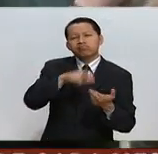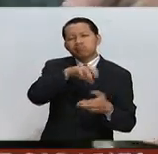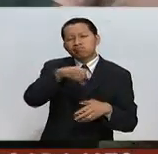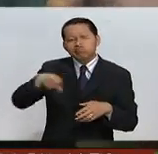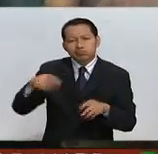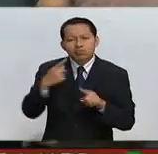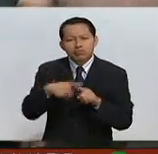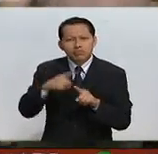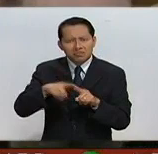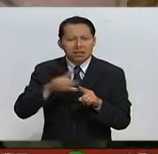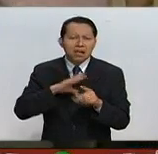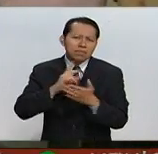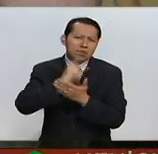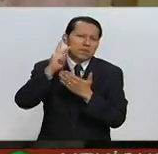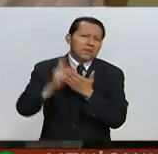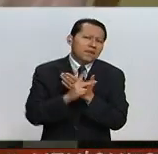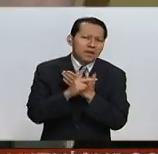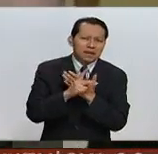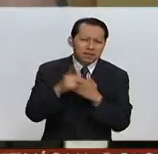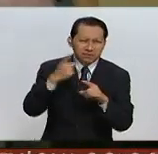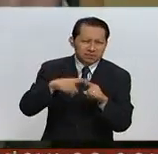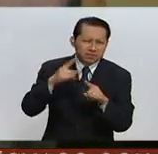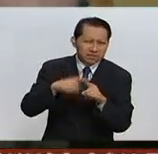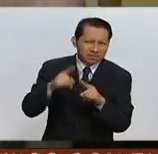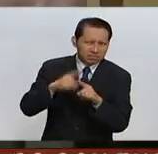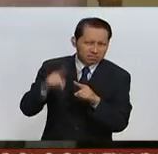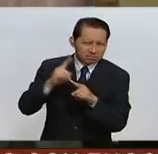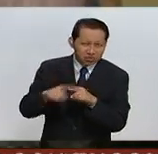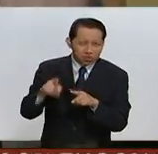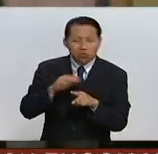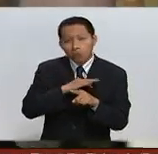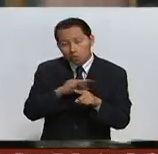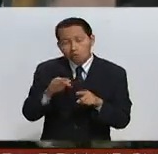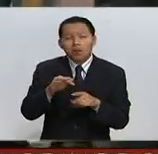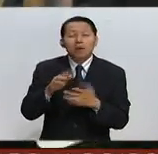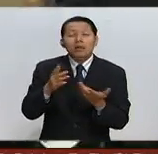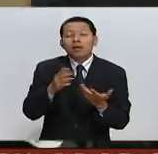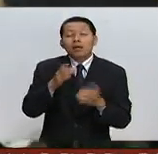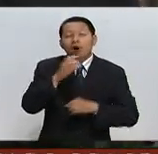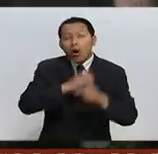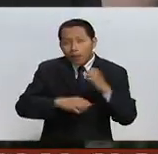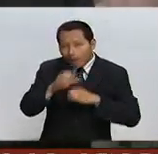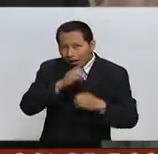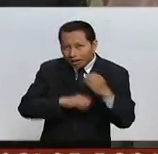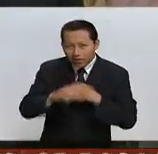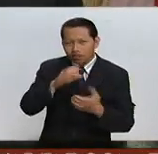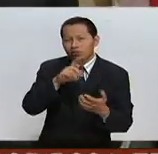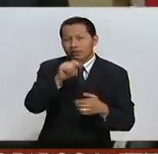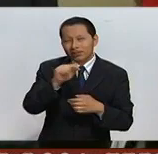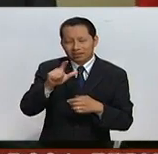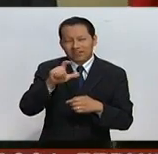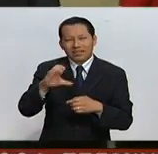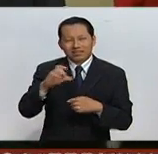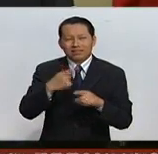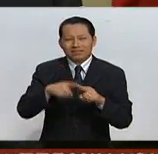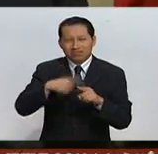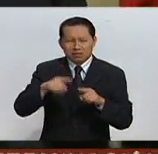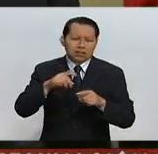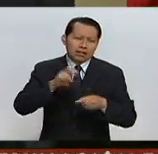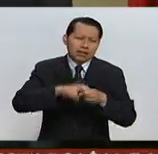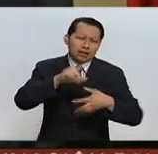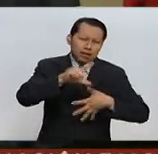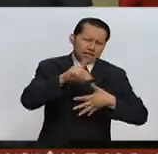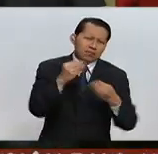a hablar de grandes proyectos globales, nos empiezan a dar acuerdos bilaterales de libre comercio o subregionalización, y en América Latina tenemos un montón,